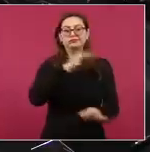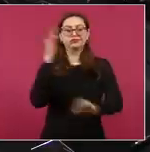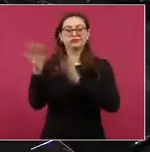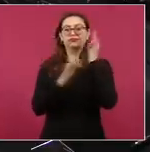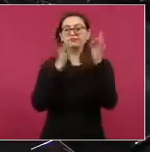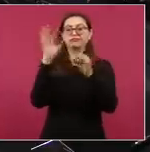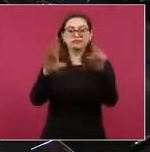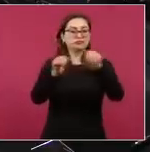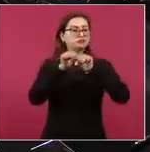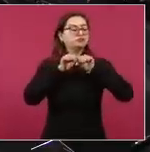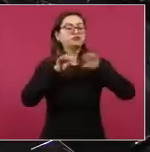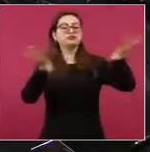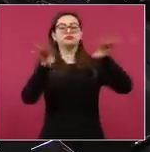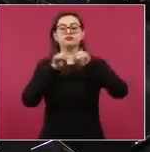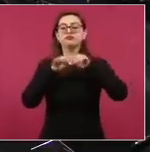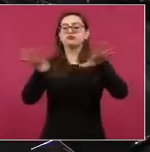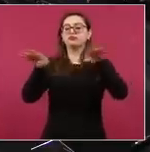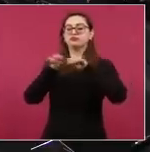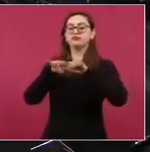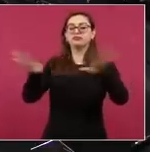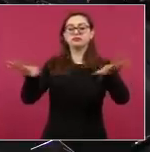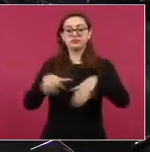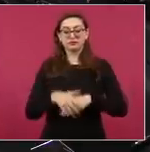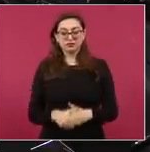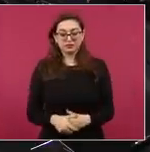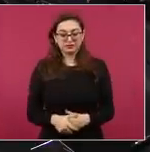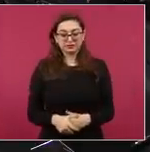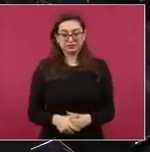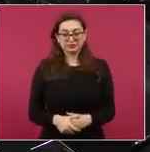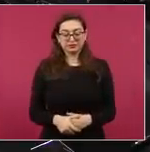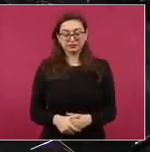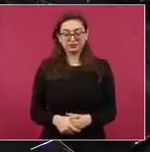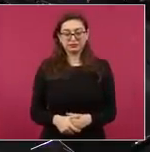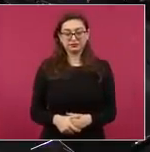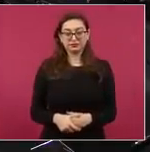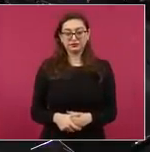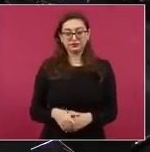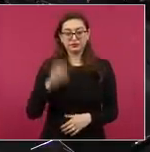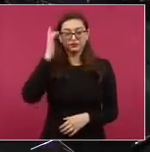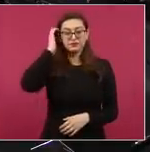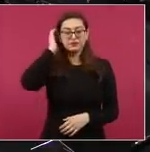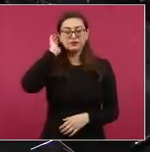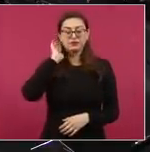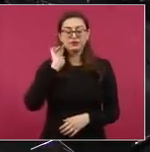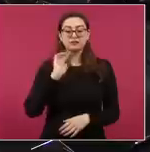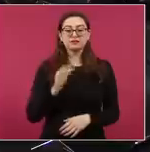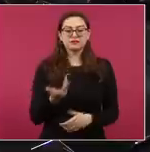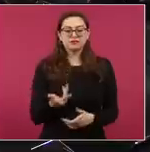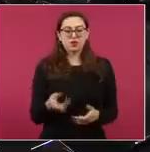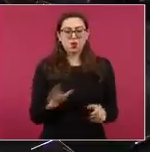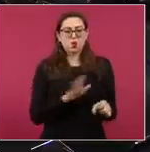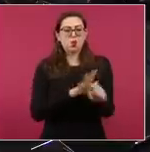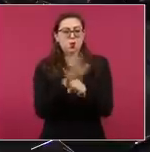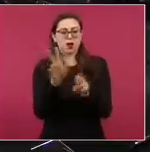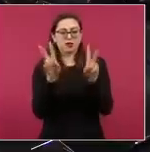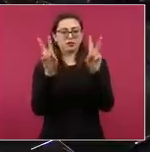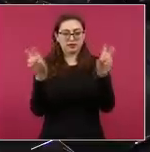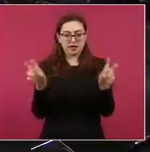decir, este, es publicidad, pero miren qué tipo de publicidad.